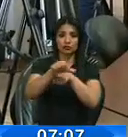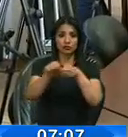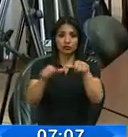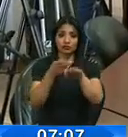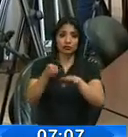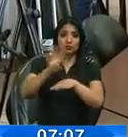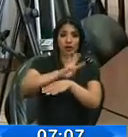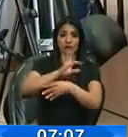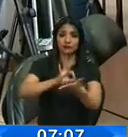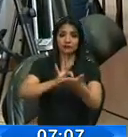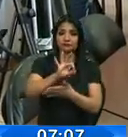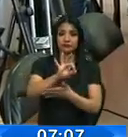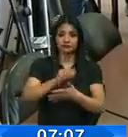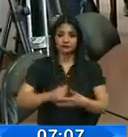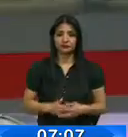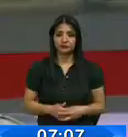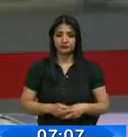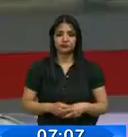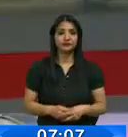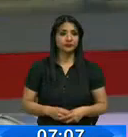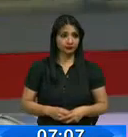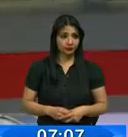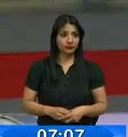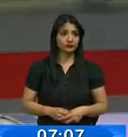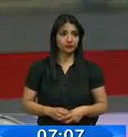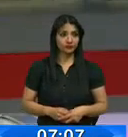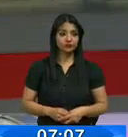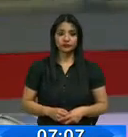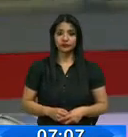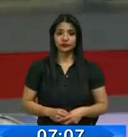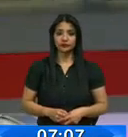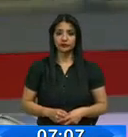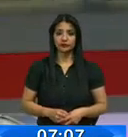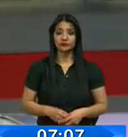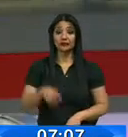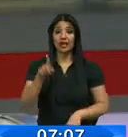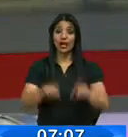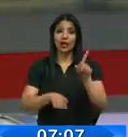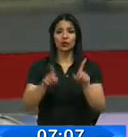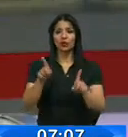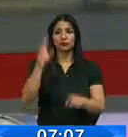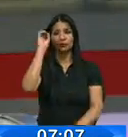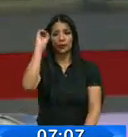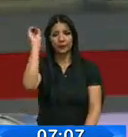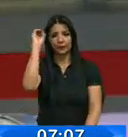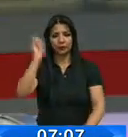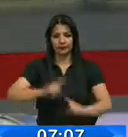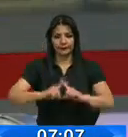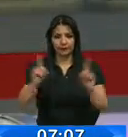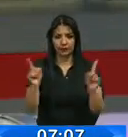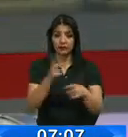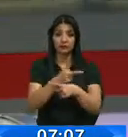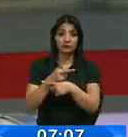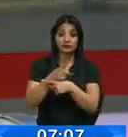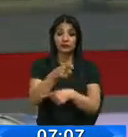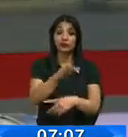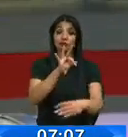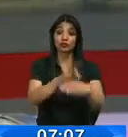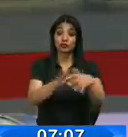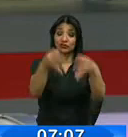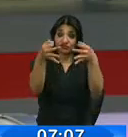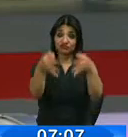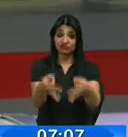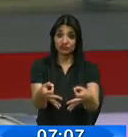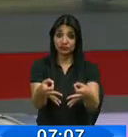Informo Javier Gallo. Es que, amigos, hay criterios opuestos respecto de si el Consejo de Participación Definitivo